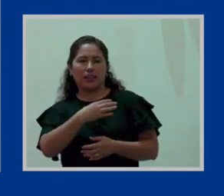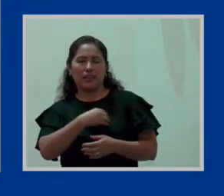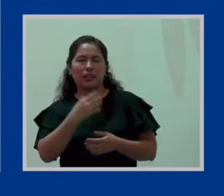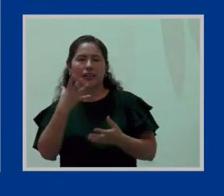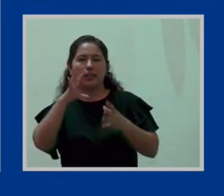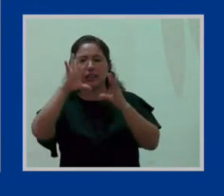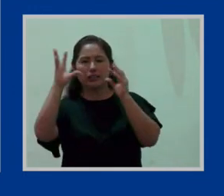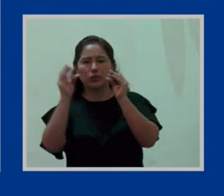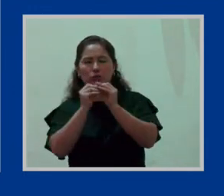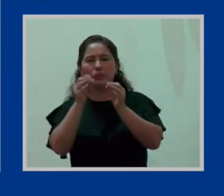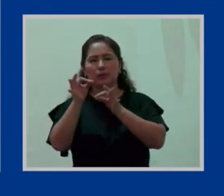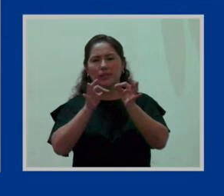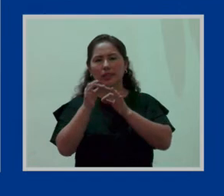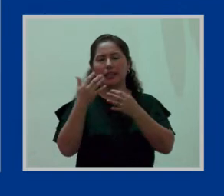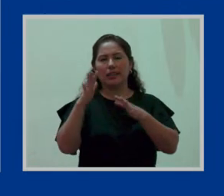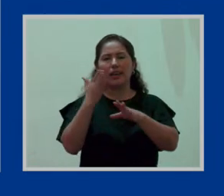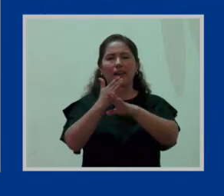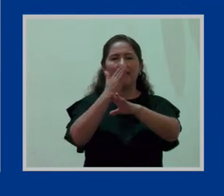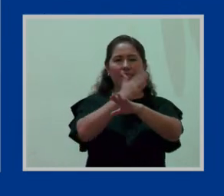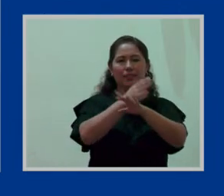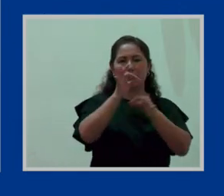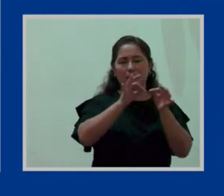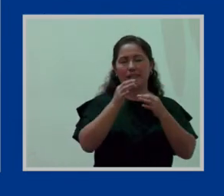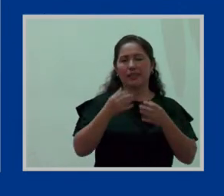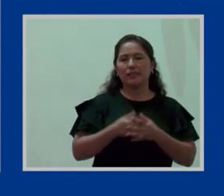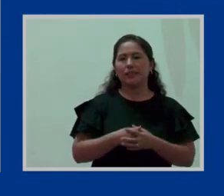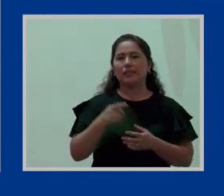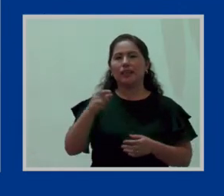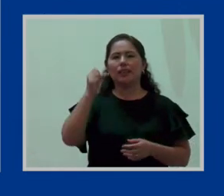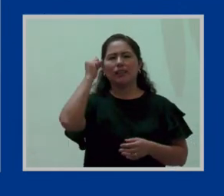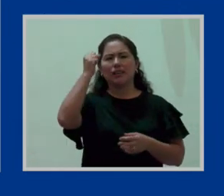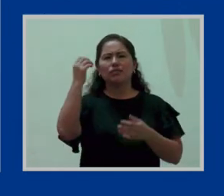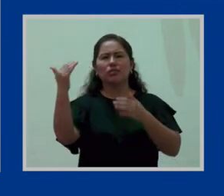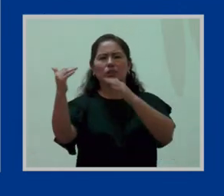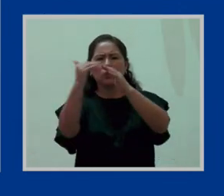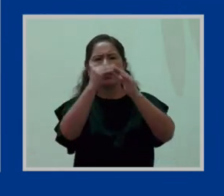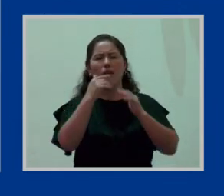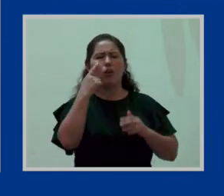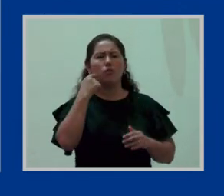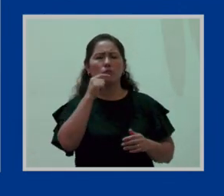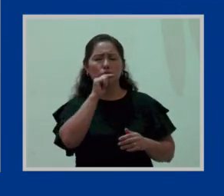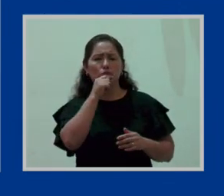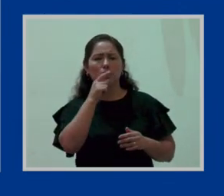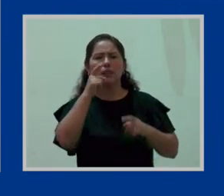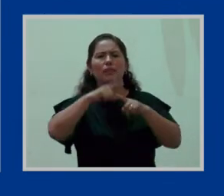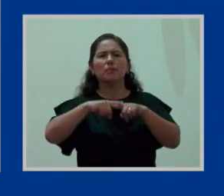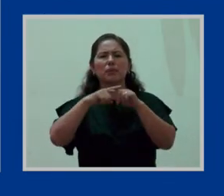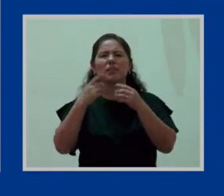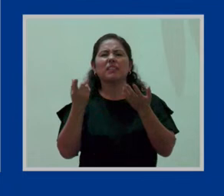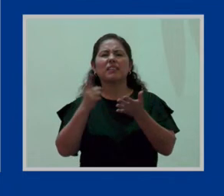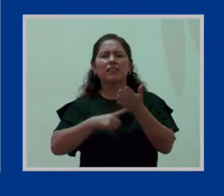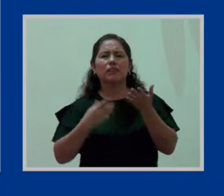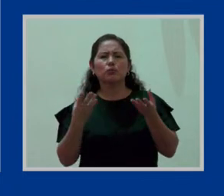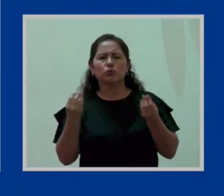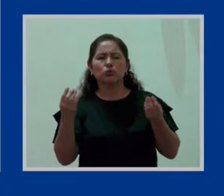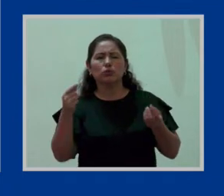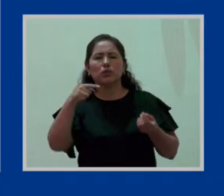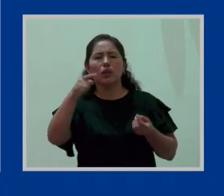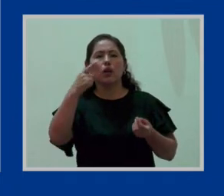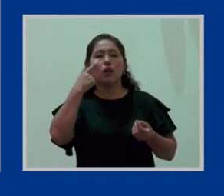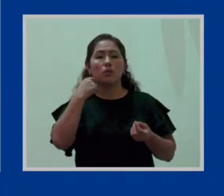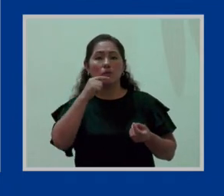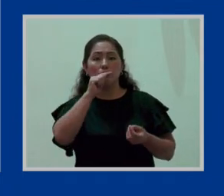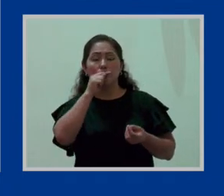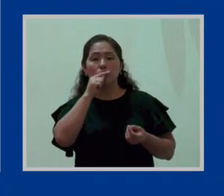el resumen de lo que se nos ha compartido. El derecho a la igualdad entre mujeres y varones depende mucho que varones y